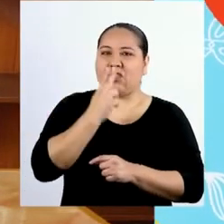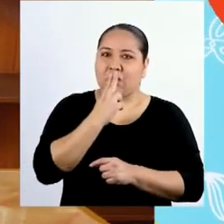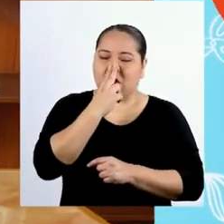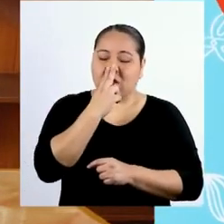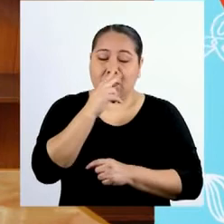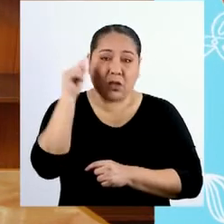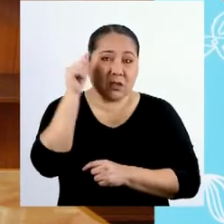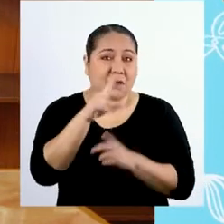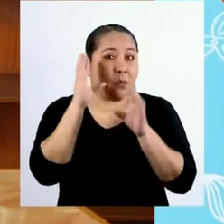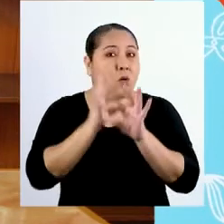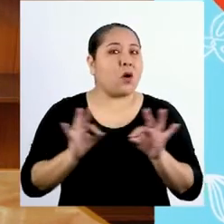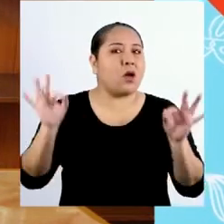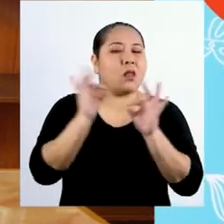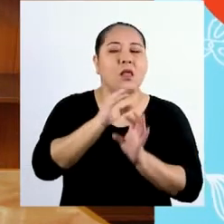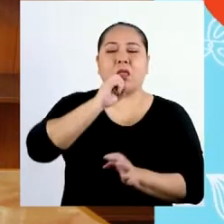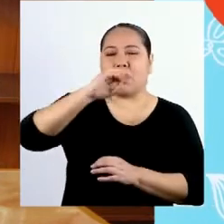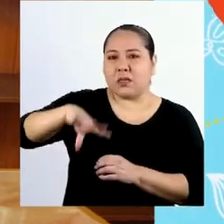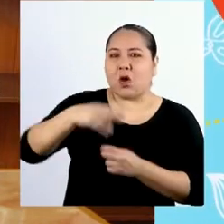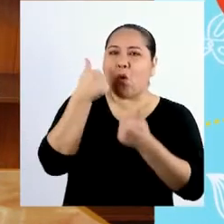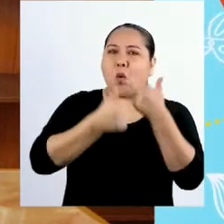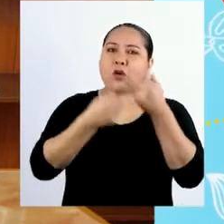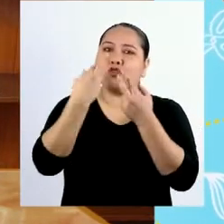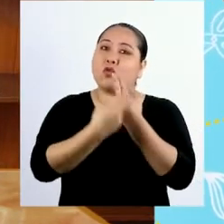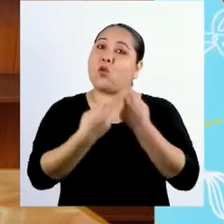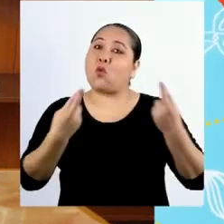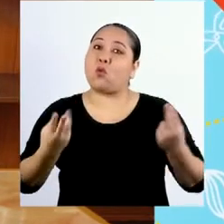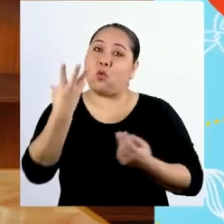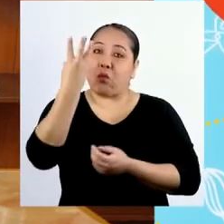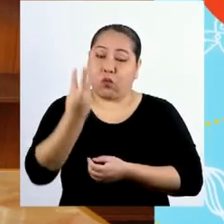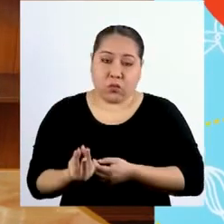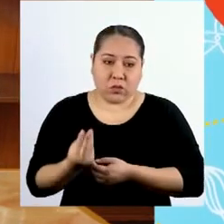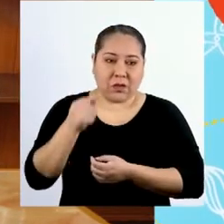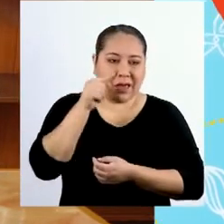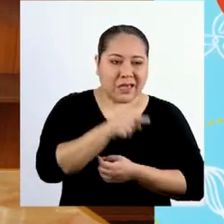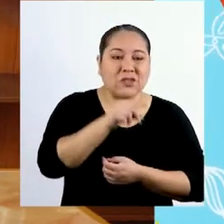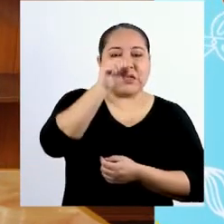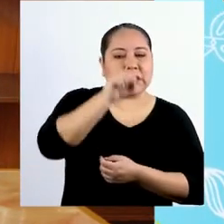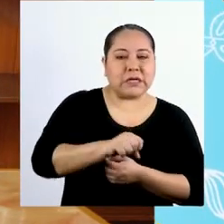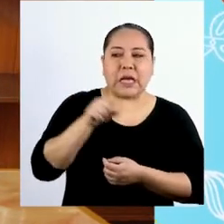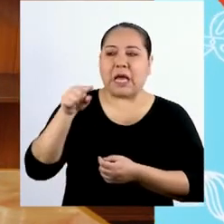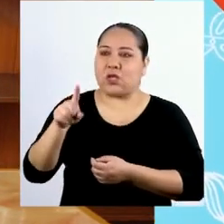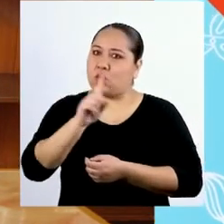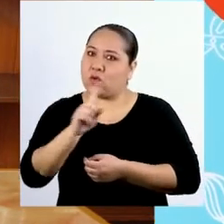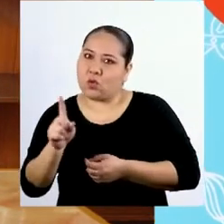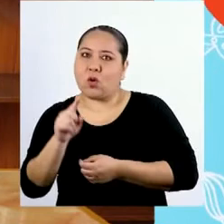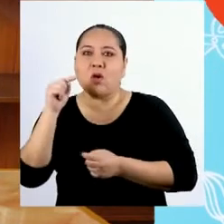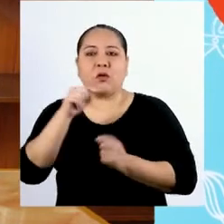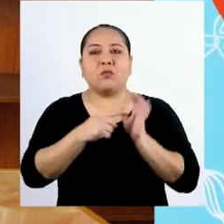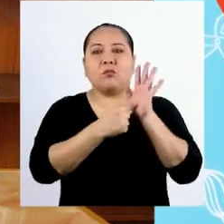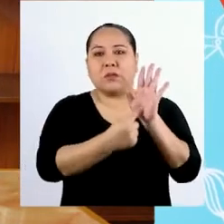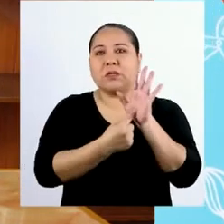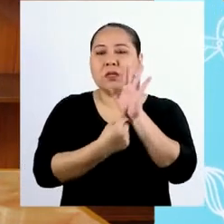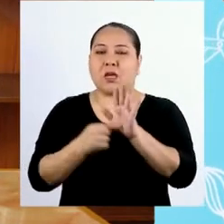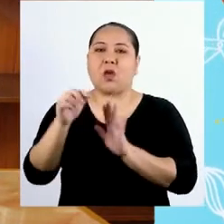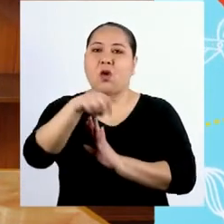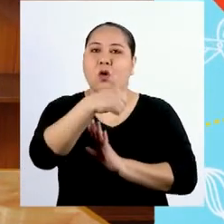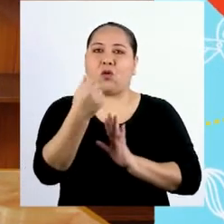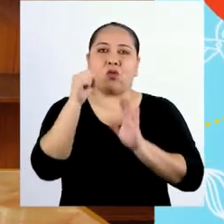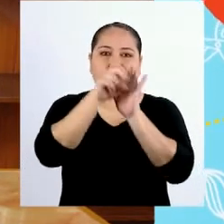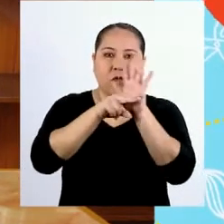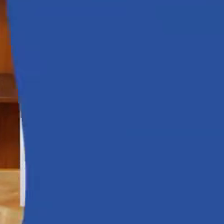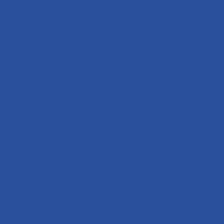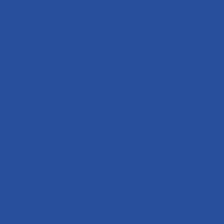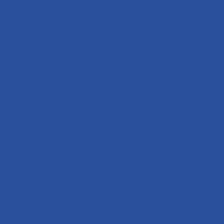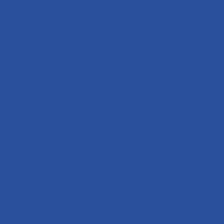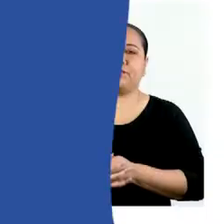Es importante distinguir los recursos que son escasos de los que no lo son. Para ese fin, quiero presentar el siguiente